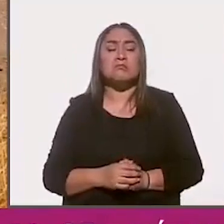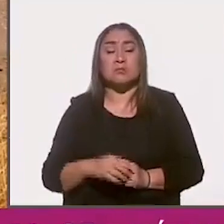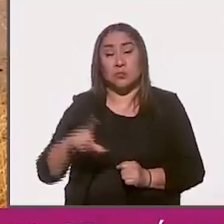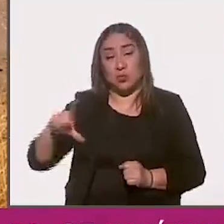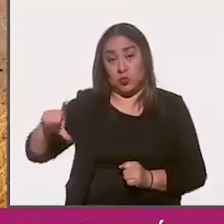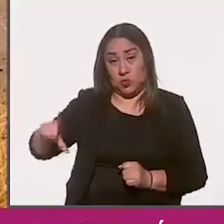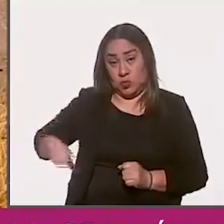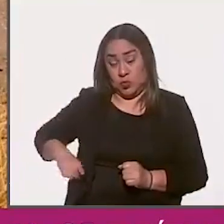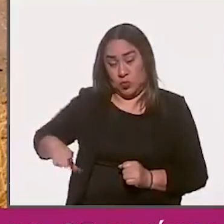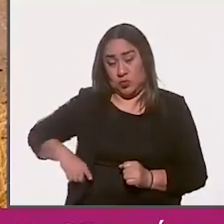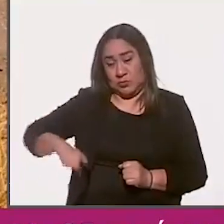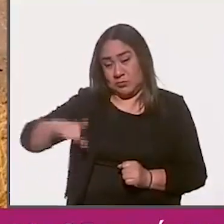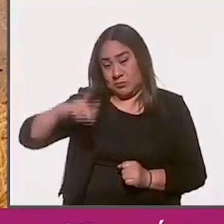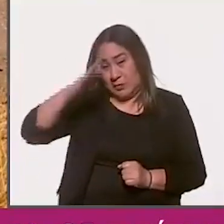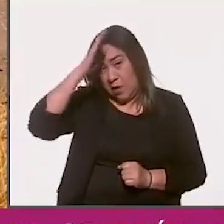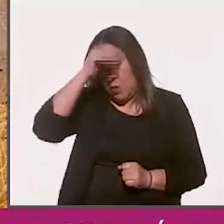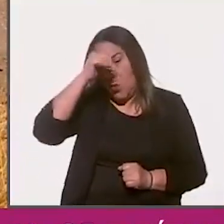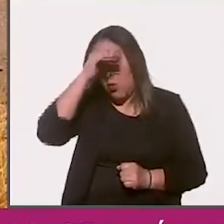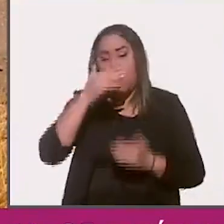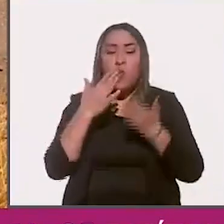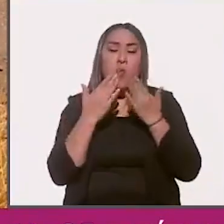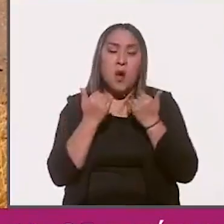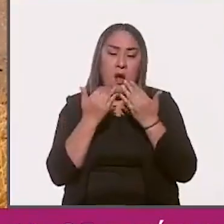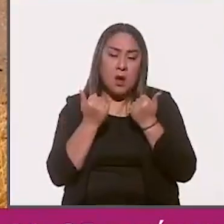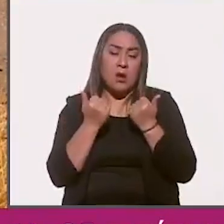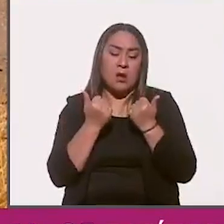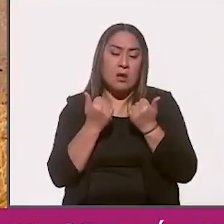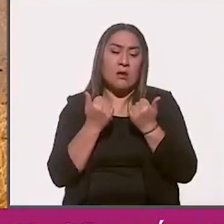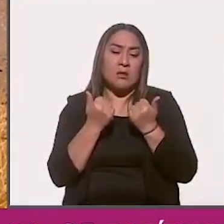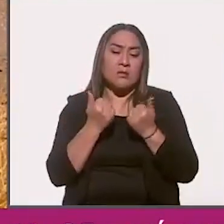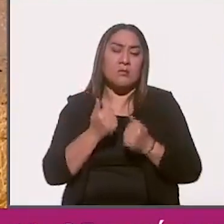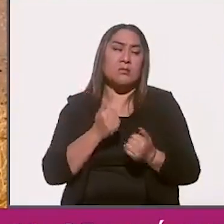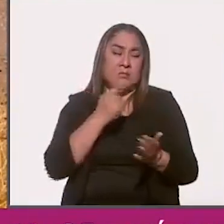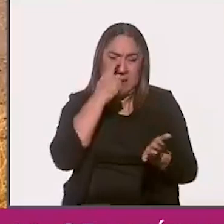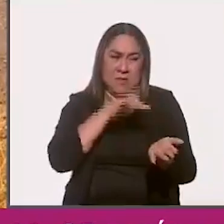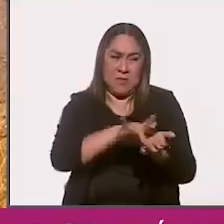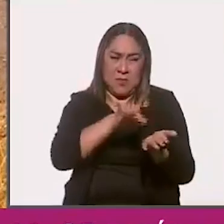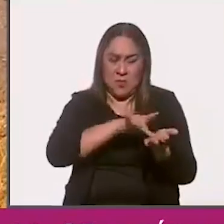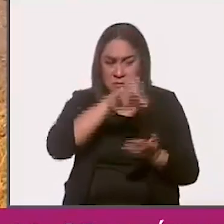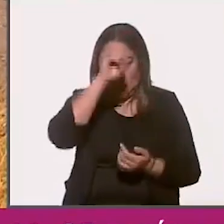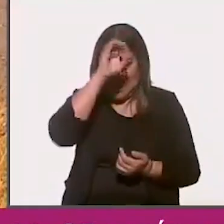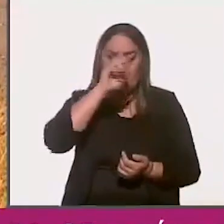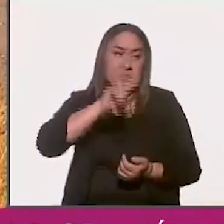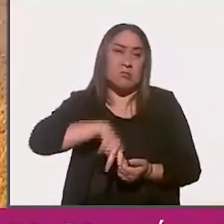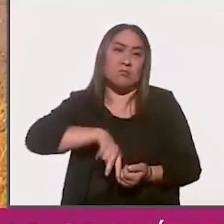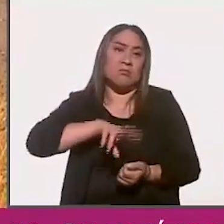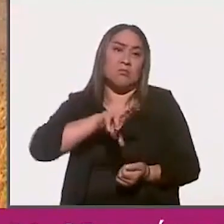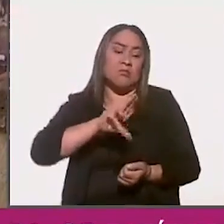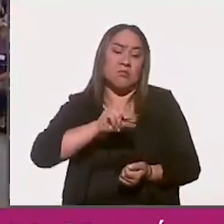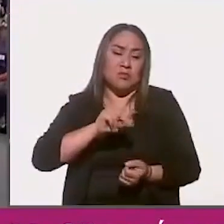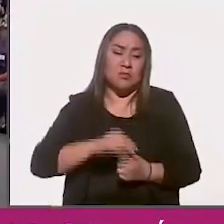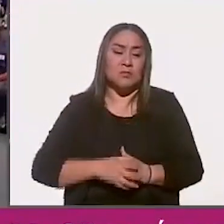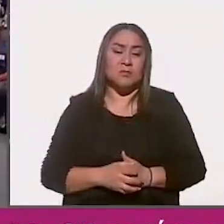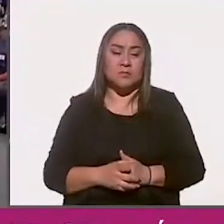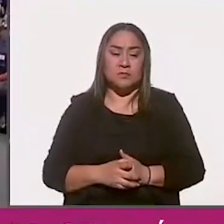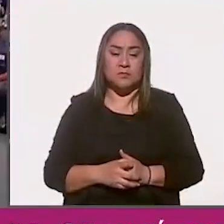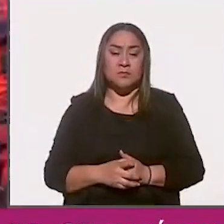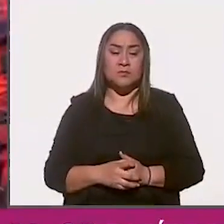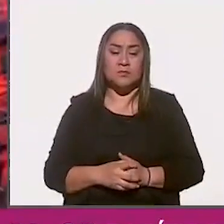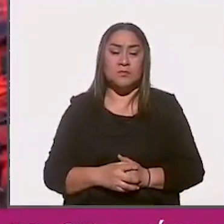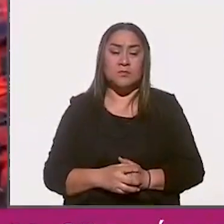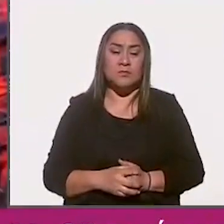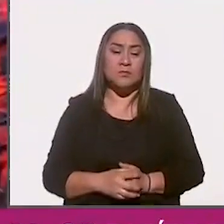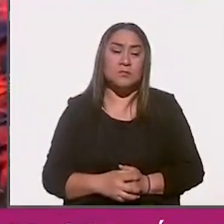gobierno de seguridad dándole asistencia a la mina, cuando no era cierto porque aquí estaban. No hay